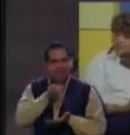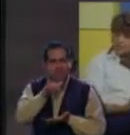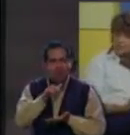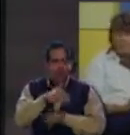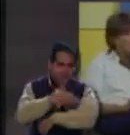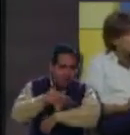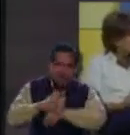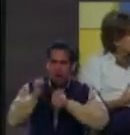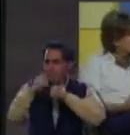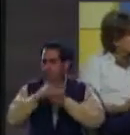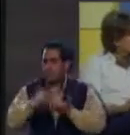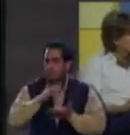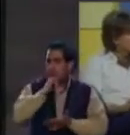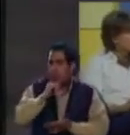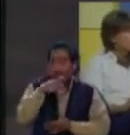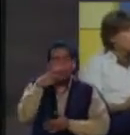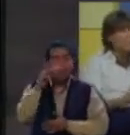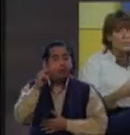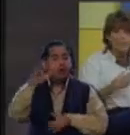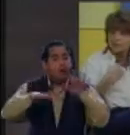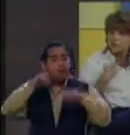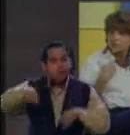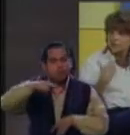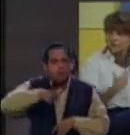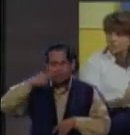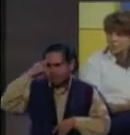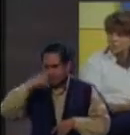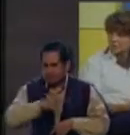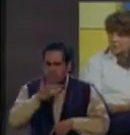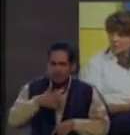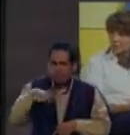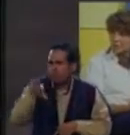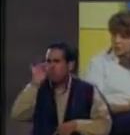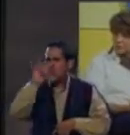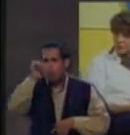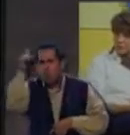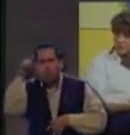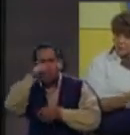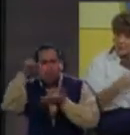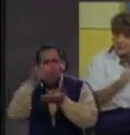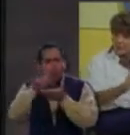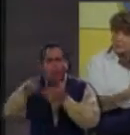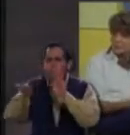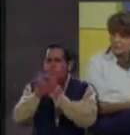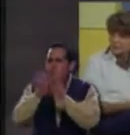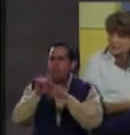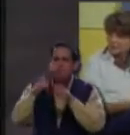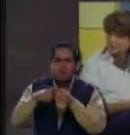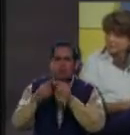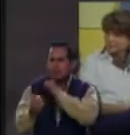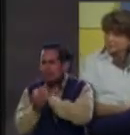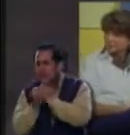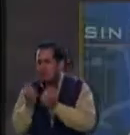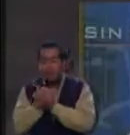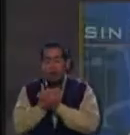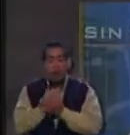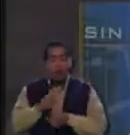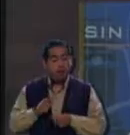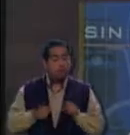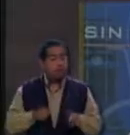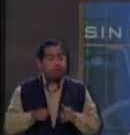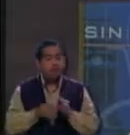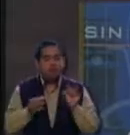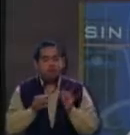apoyar, que te pueda apoyar la familia, ¿cómo uno tiene que entonces encontrar apoyos fuera de la familia, no? Y es cuando tú